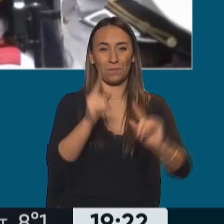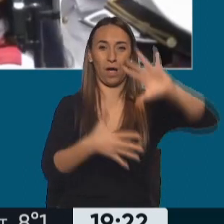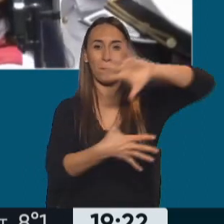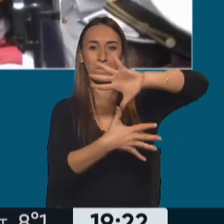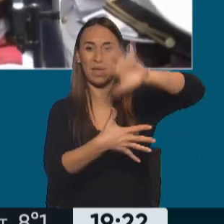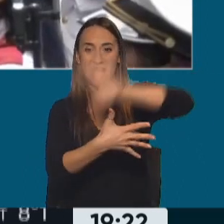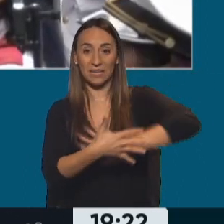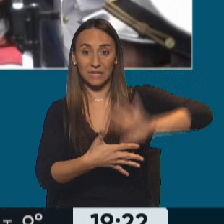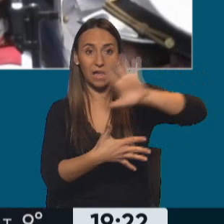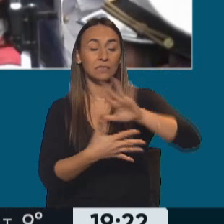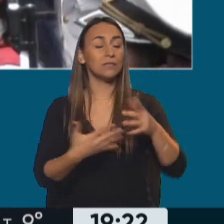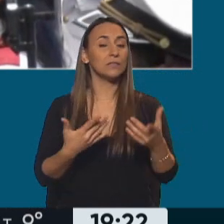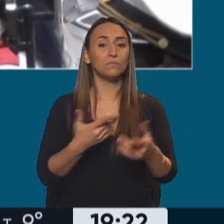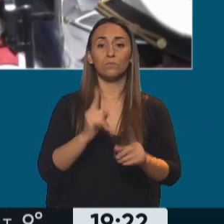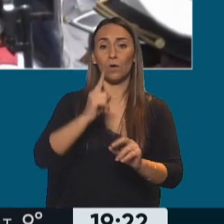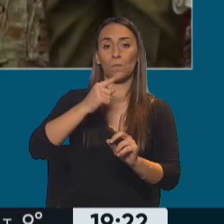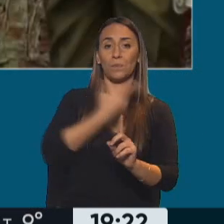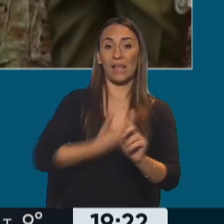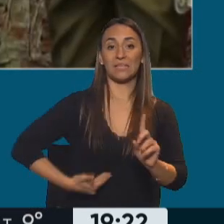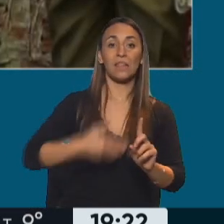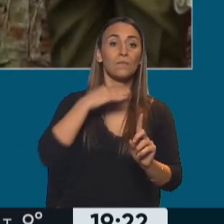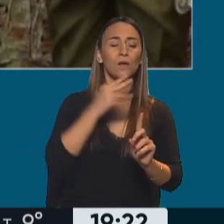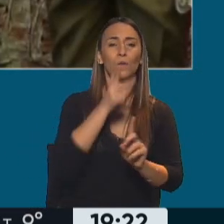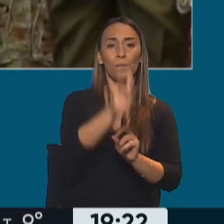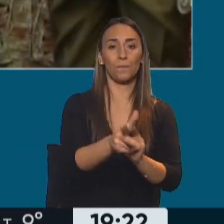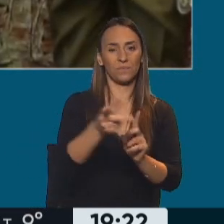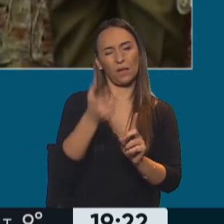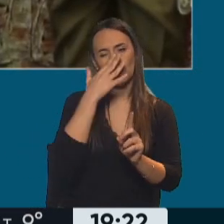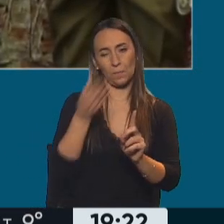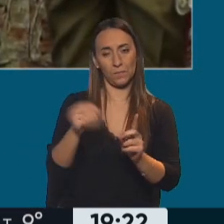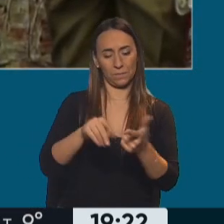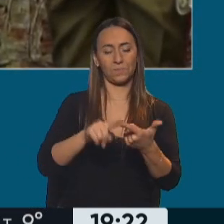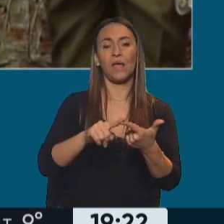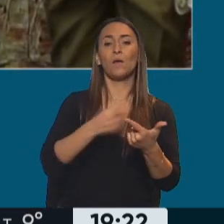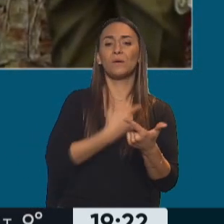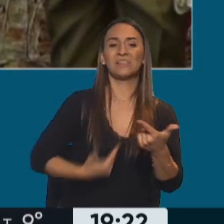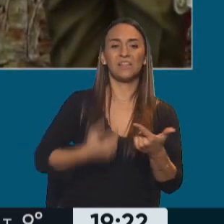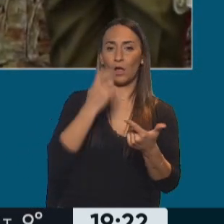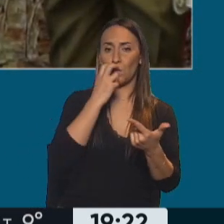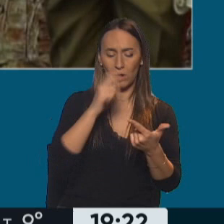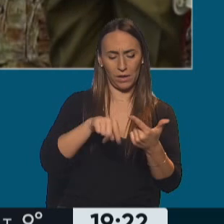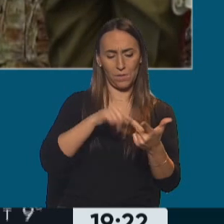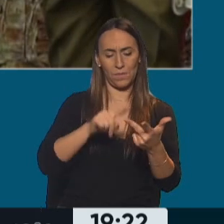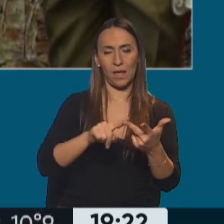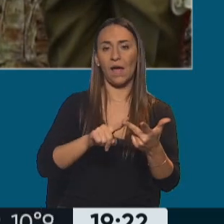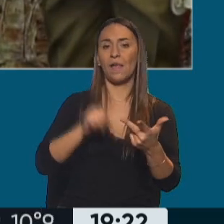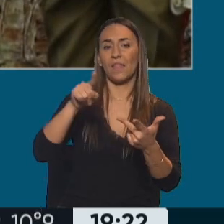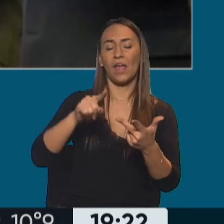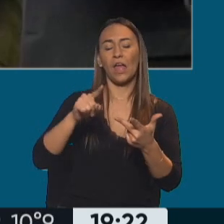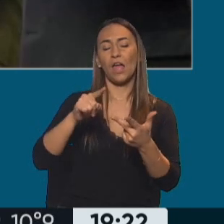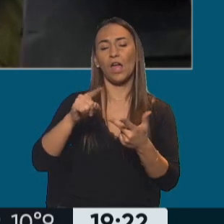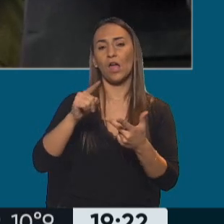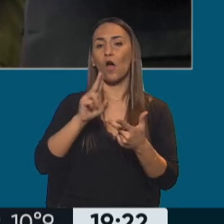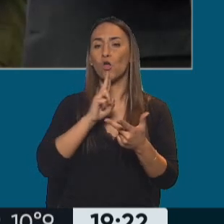dichos de Andrés Manuel López Obrador, se sumaron otros mandatarios como Luis Arce en Bolivia, Xiomara Castro en Honduras, entre otros, incluso